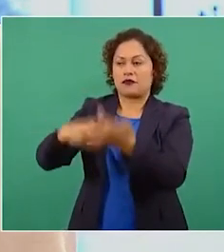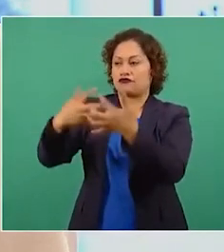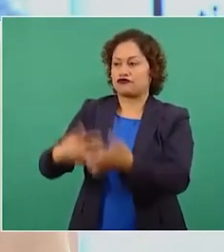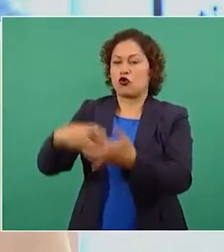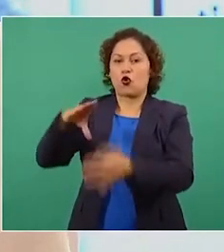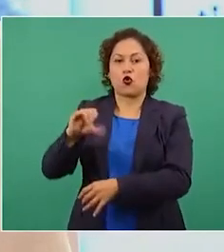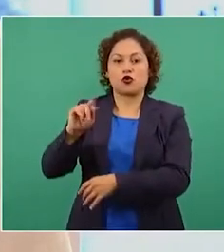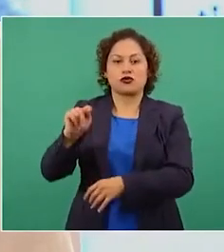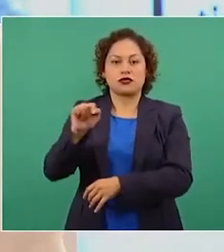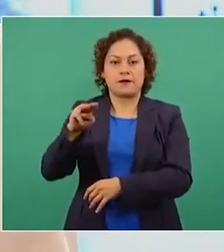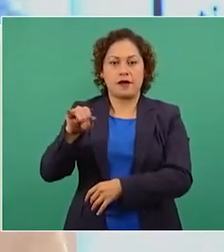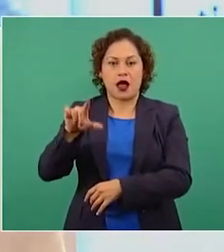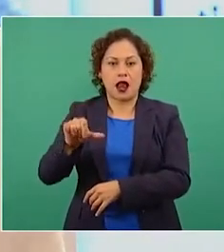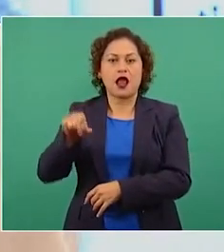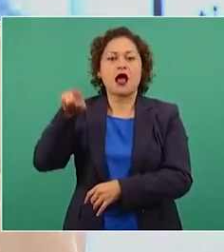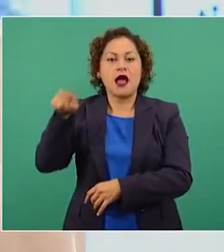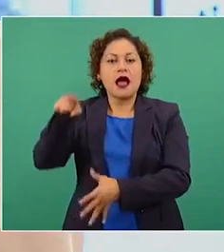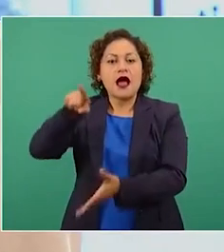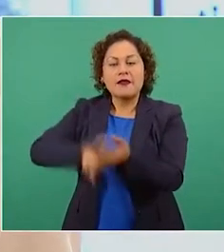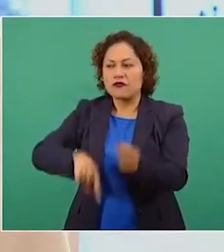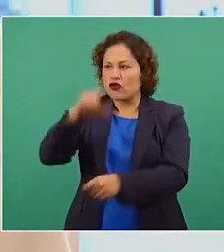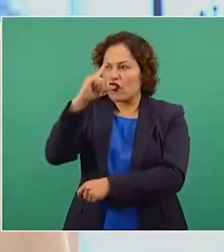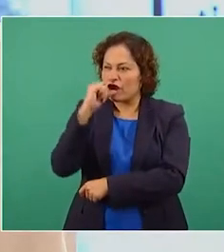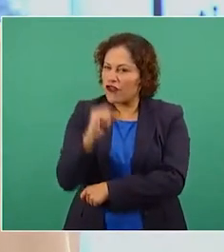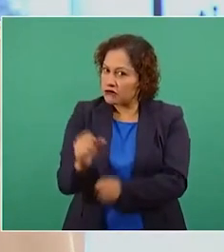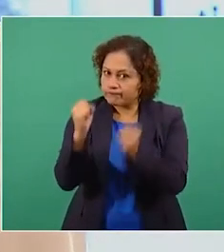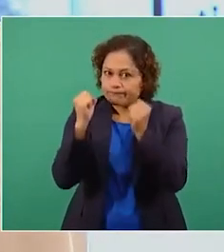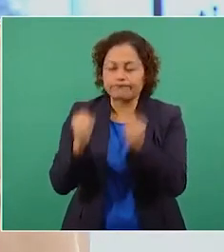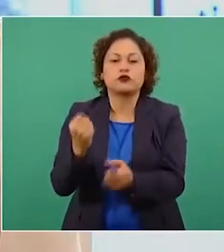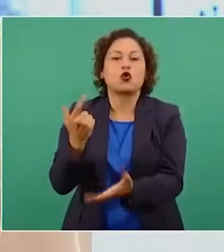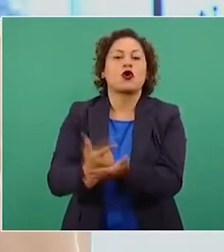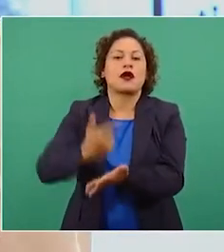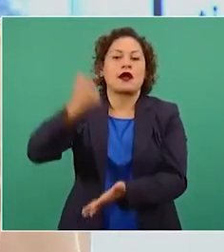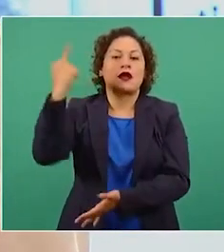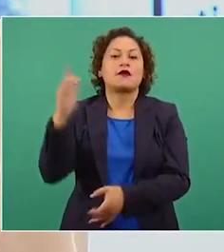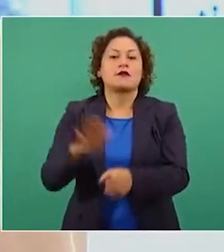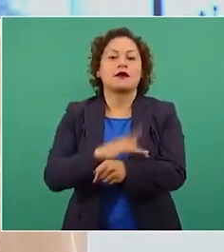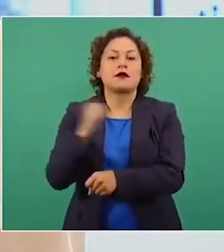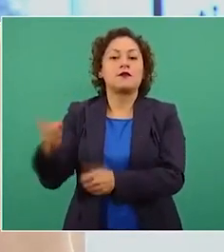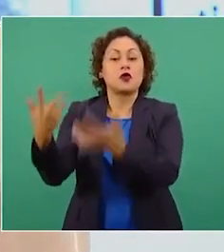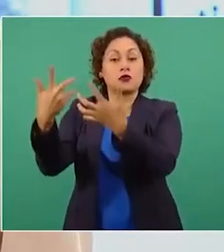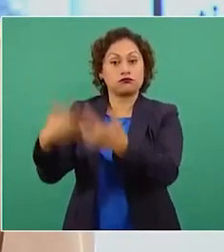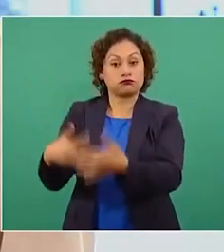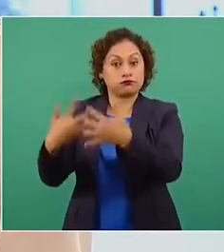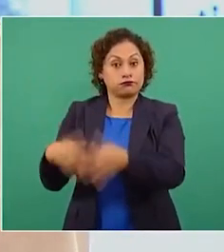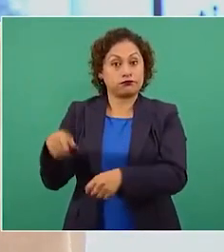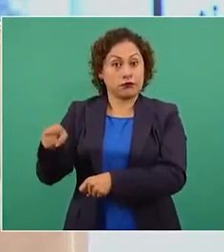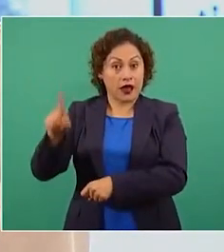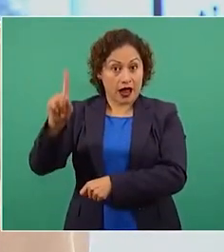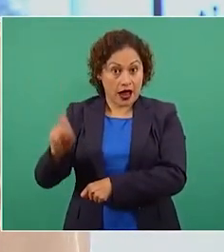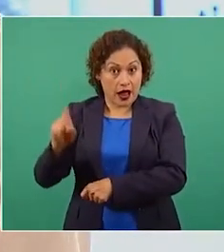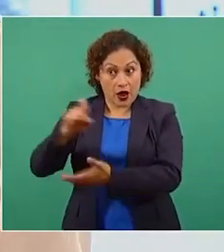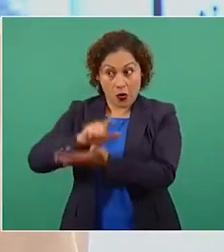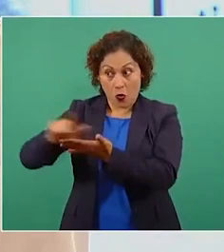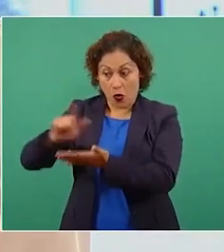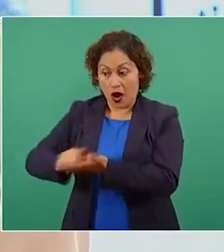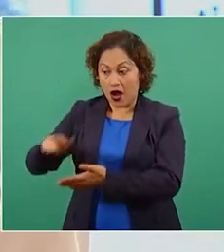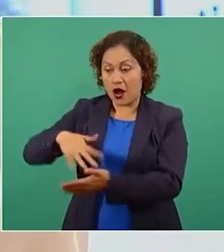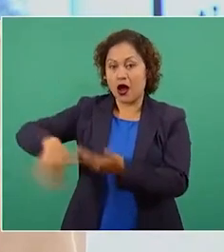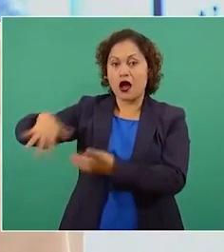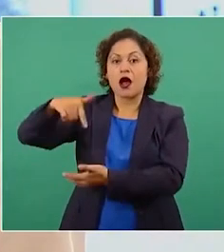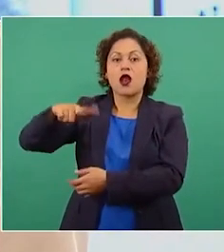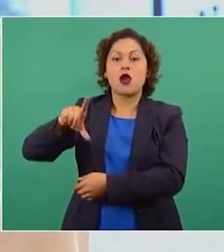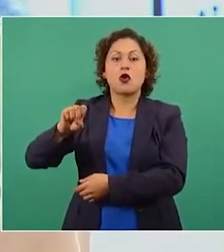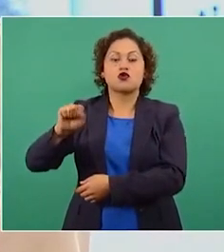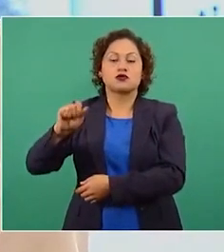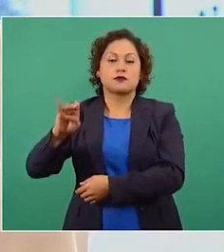es vulnerable a una falla súbita, porque a partir de la planta potabilizadora Los Berros sólo tiene